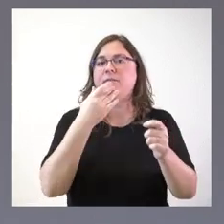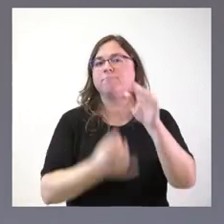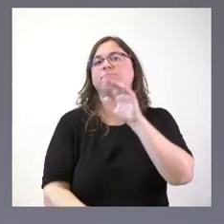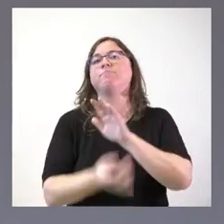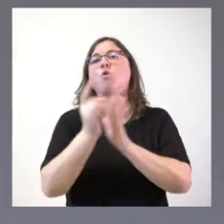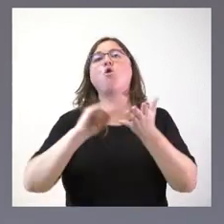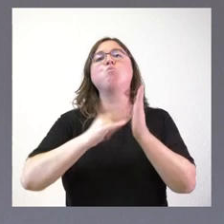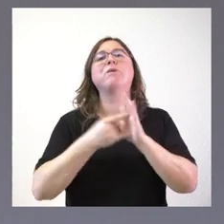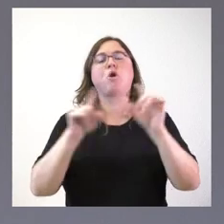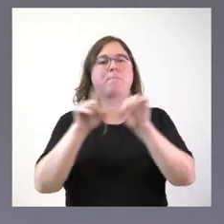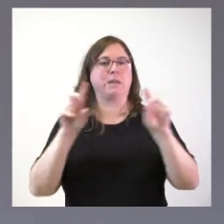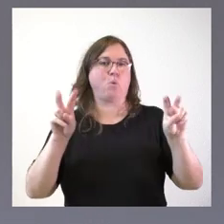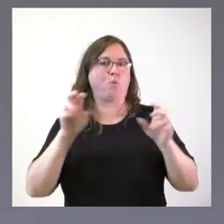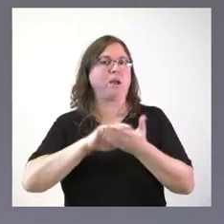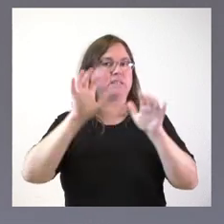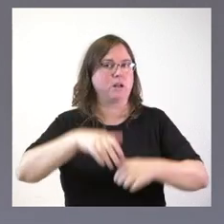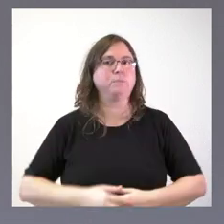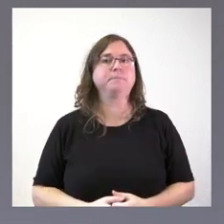nuevos proyectos empresariales en Castilla y León.